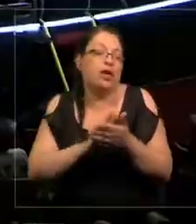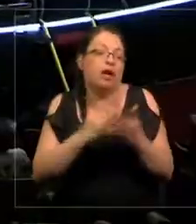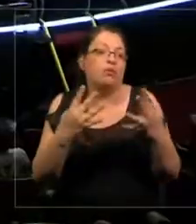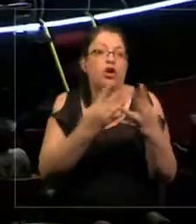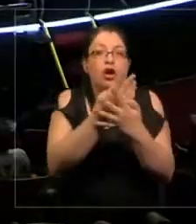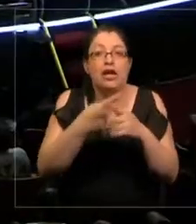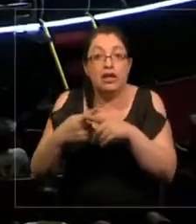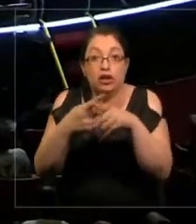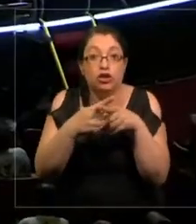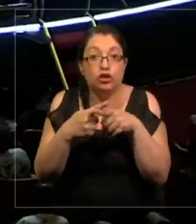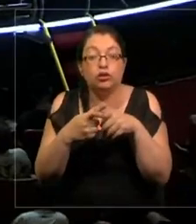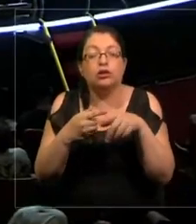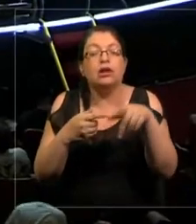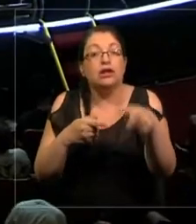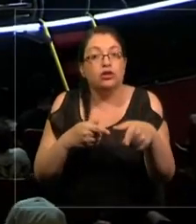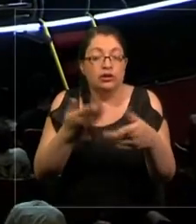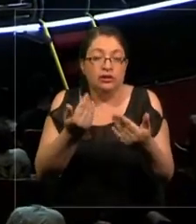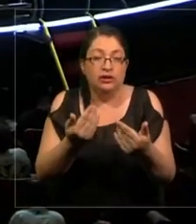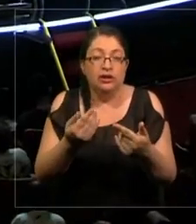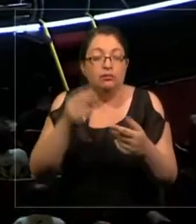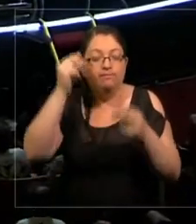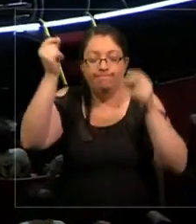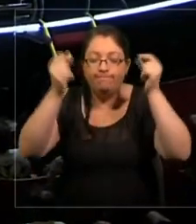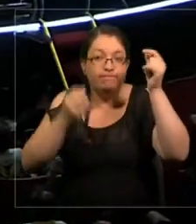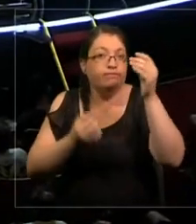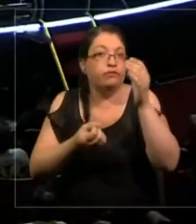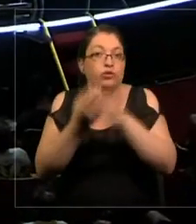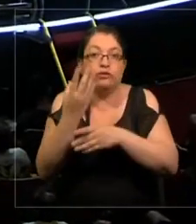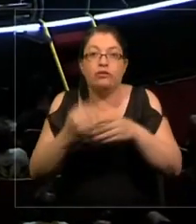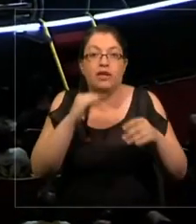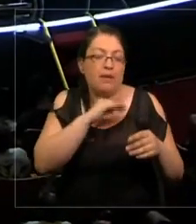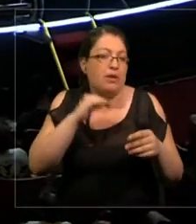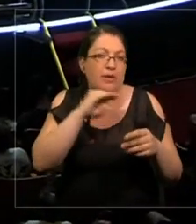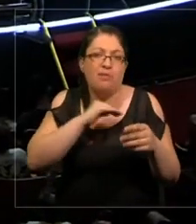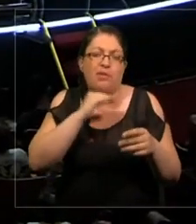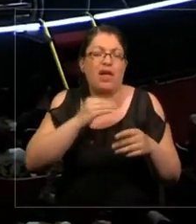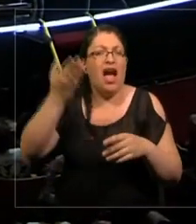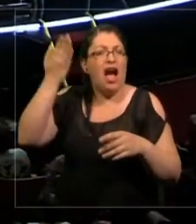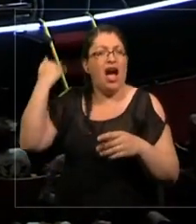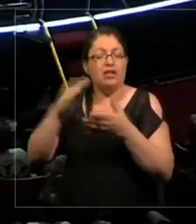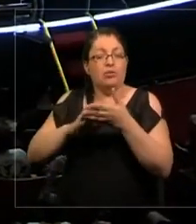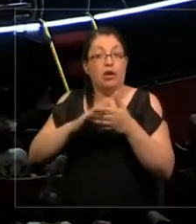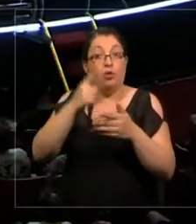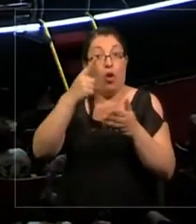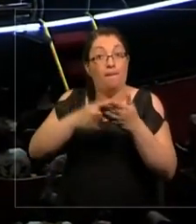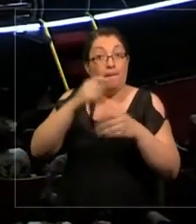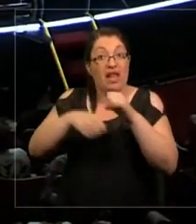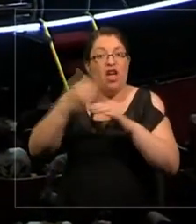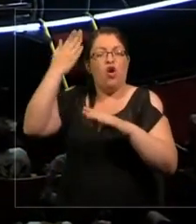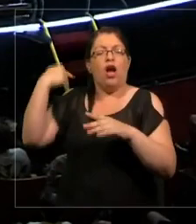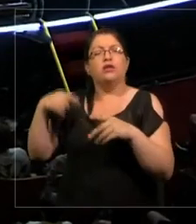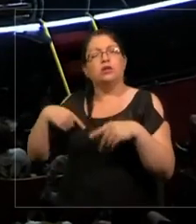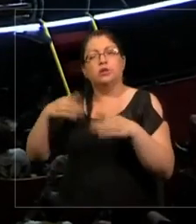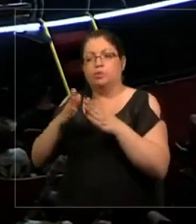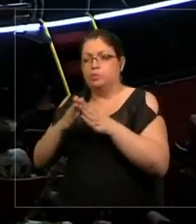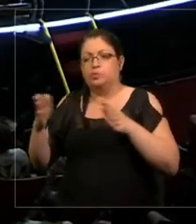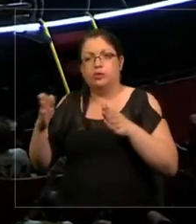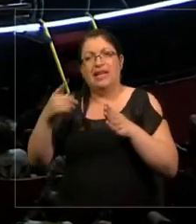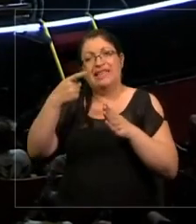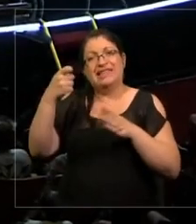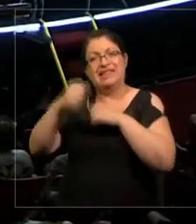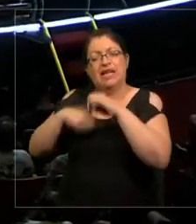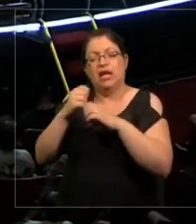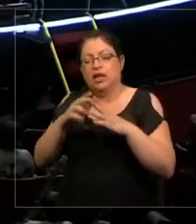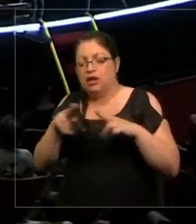y por lo tanto hay que innovar cada vez más rápido. Algo que tomó 100 años hace 1.000 años, hoy toma 20 años,